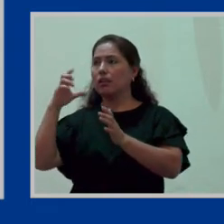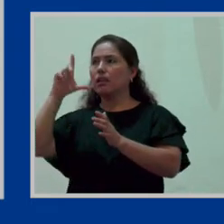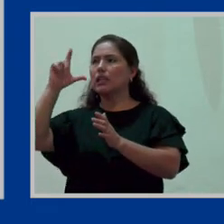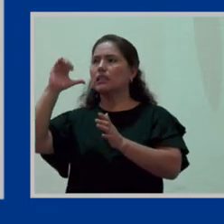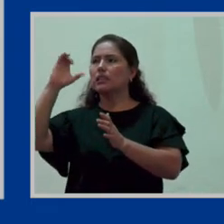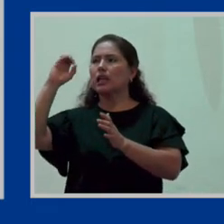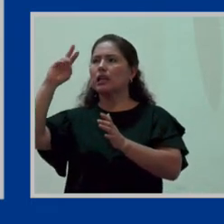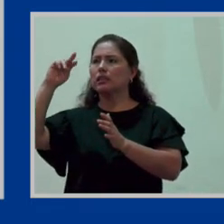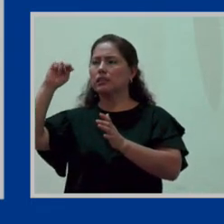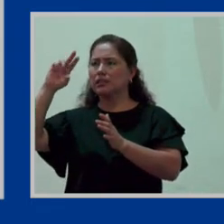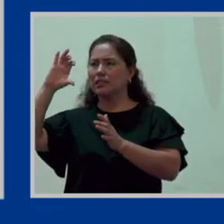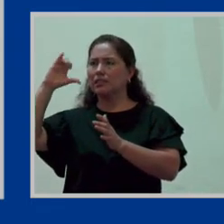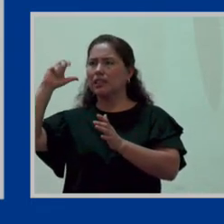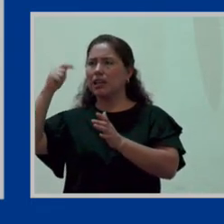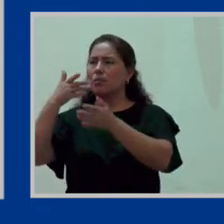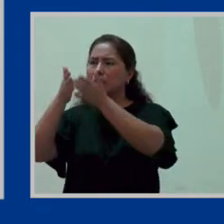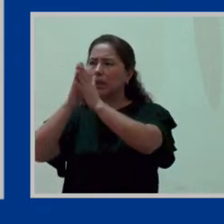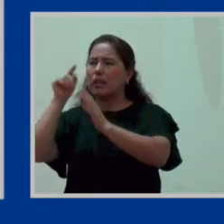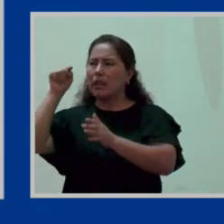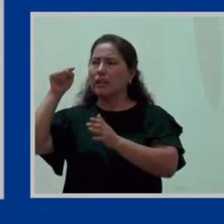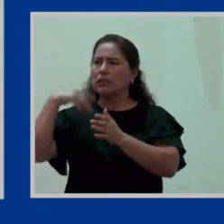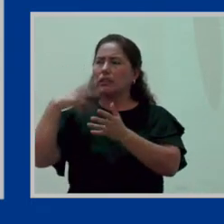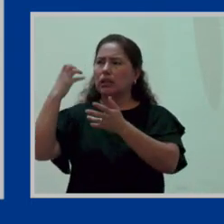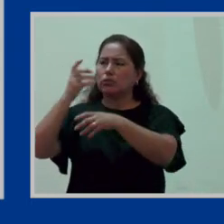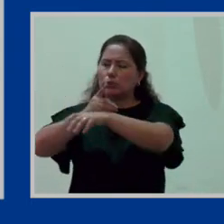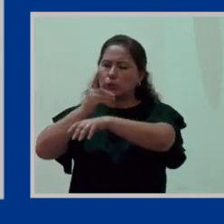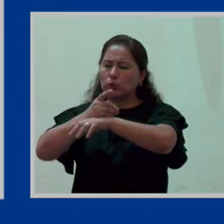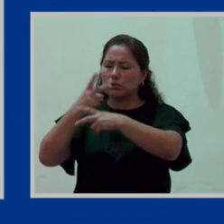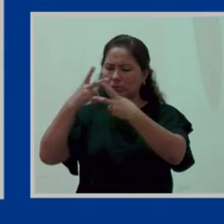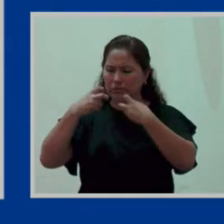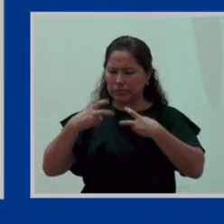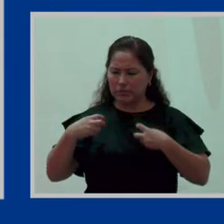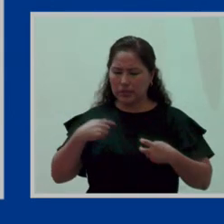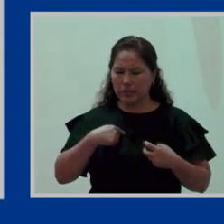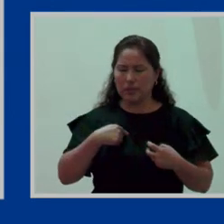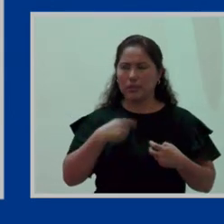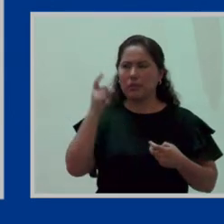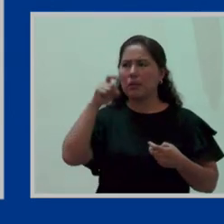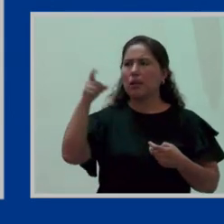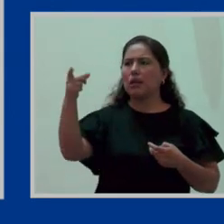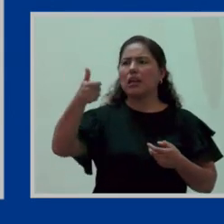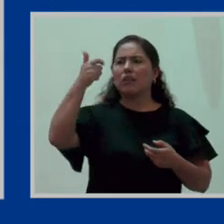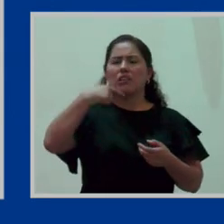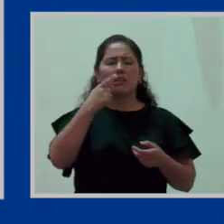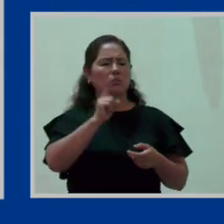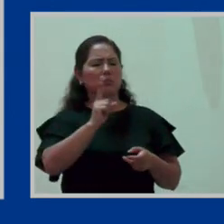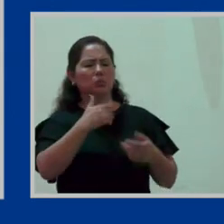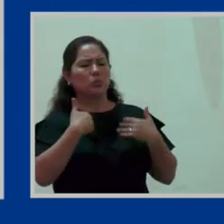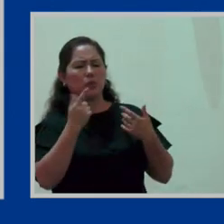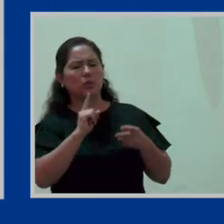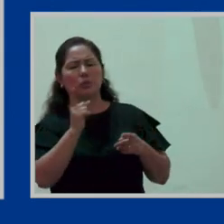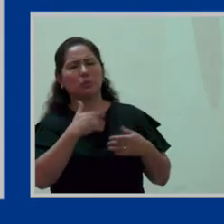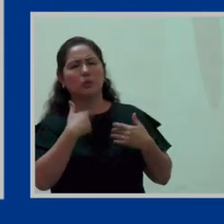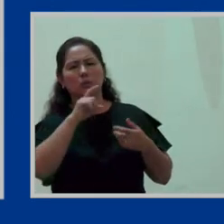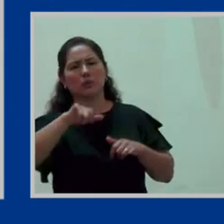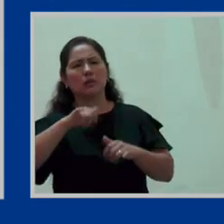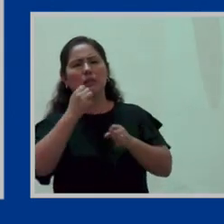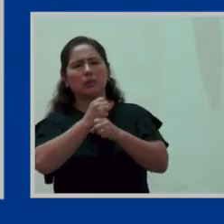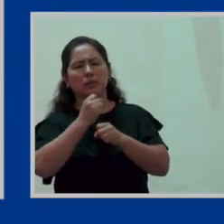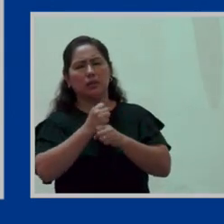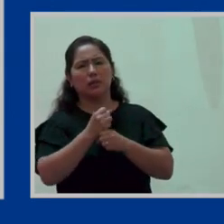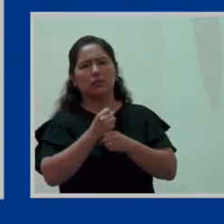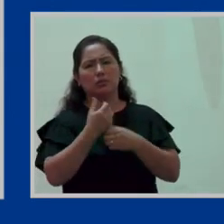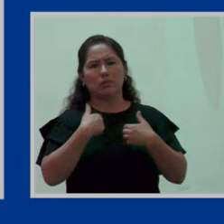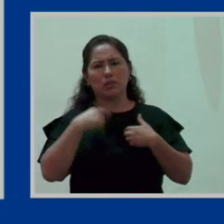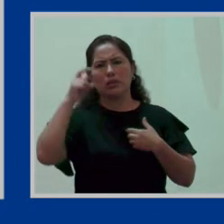hacernos ese examen temprano de diagnóstico no sea un impedimento o no digamos, bueno, es que para